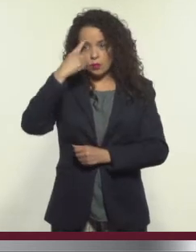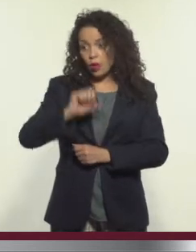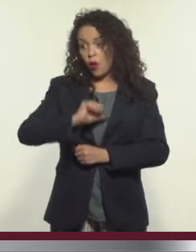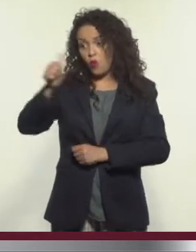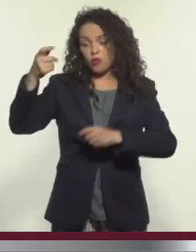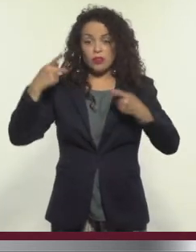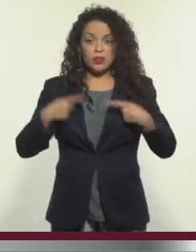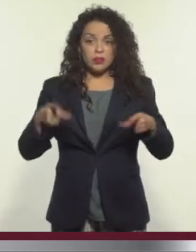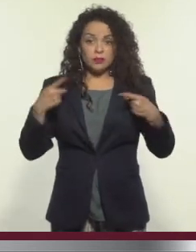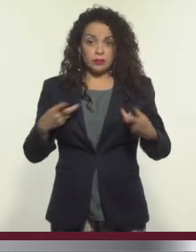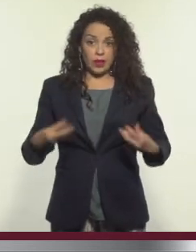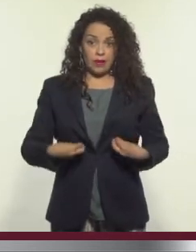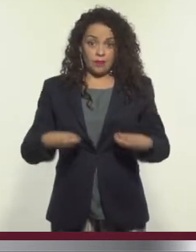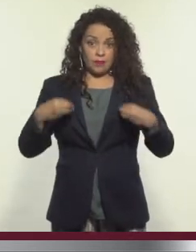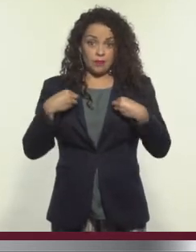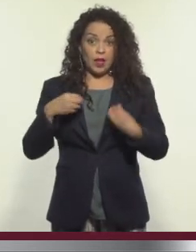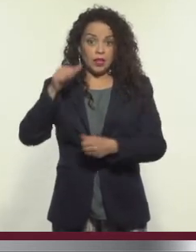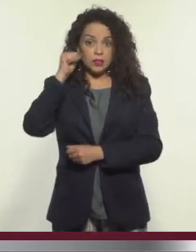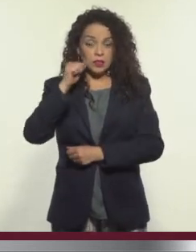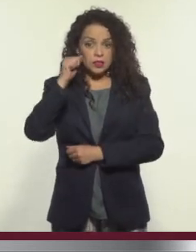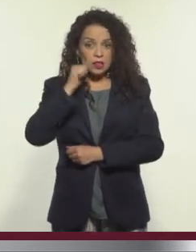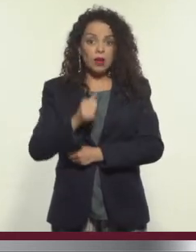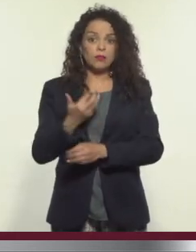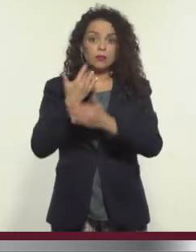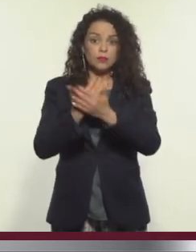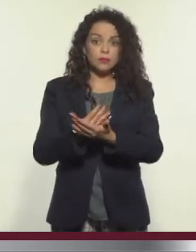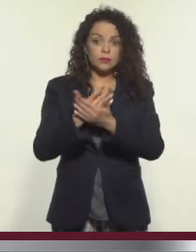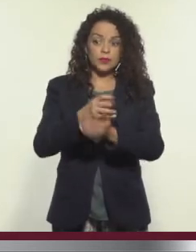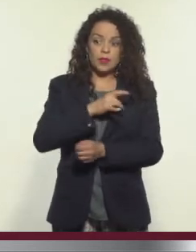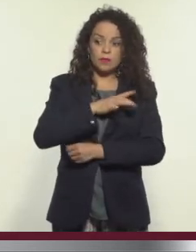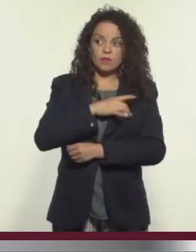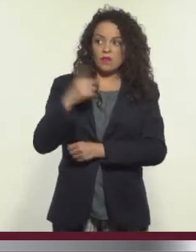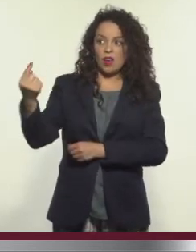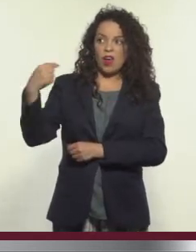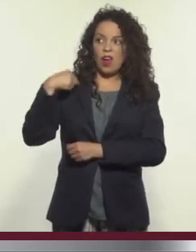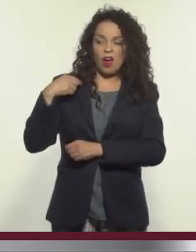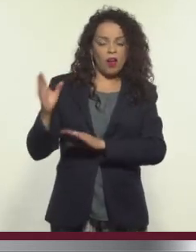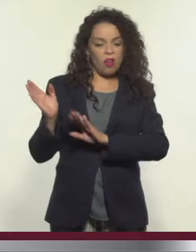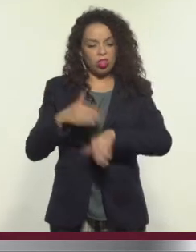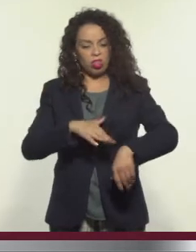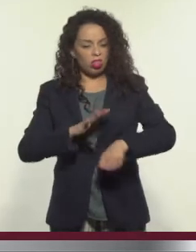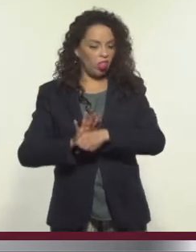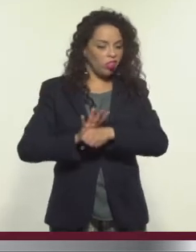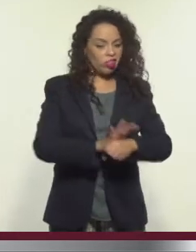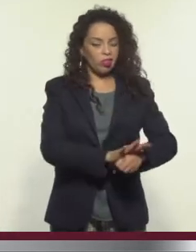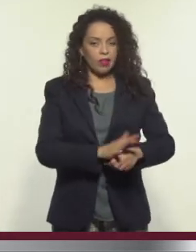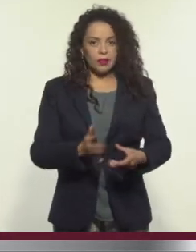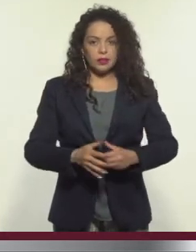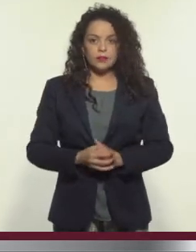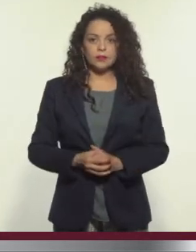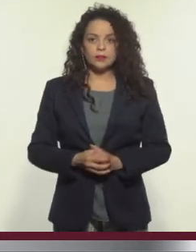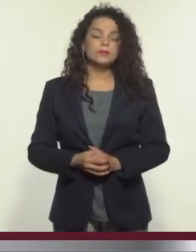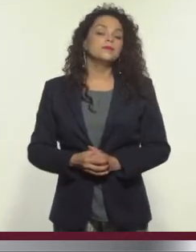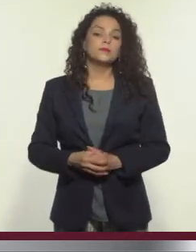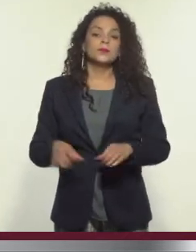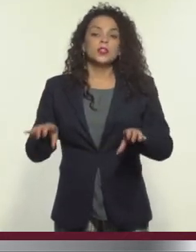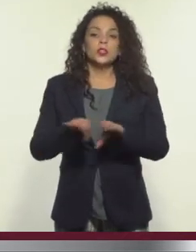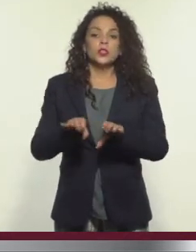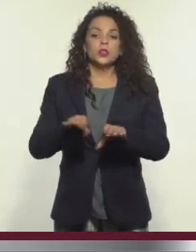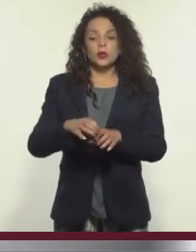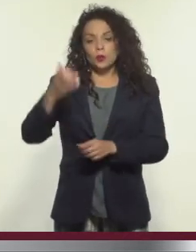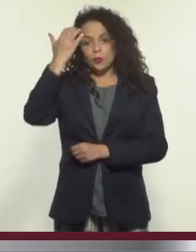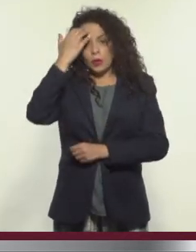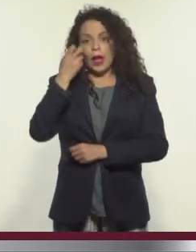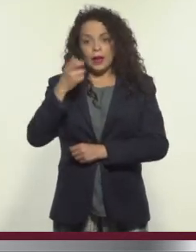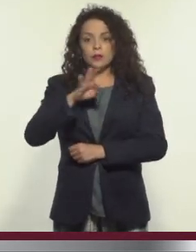muchas otras personas que viven siempre amenazadas por el rechazo en el mejor de los casos. ¿Cómo se preserva y